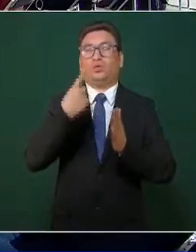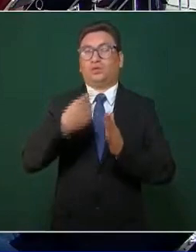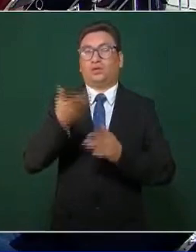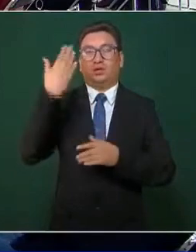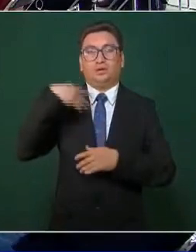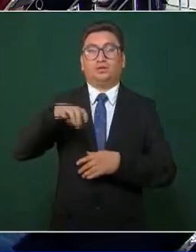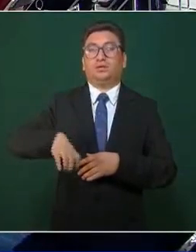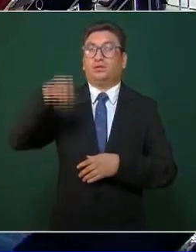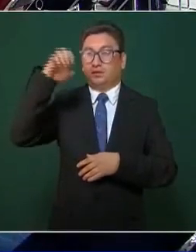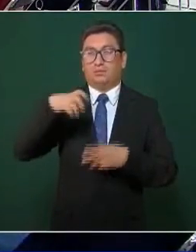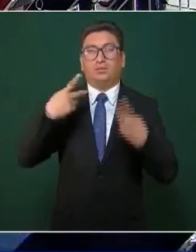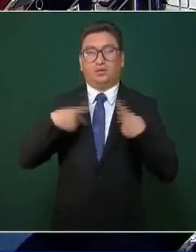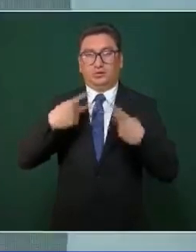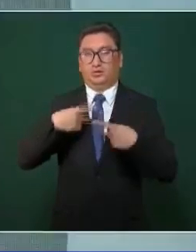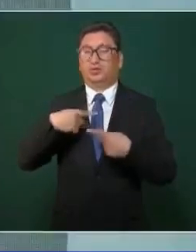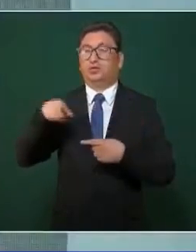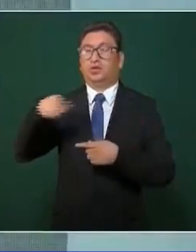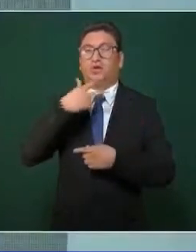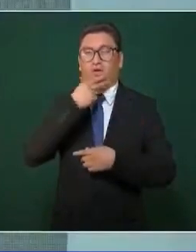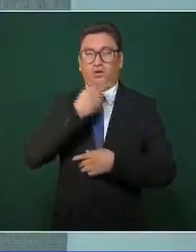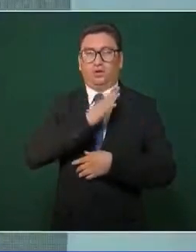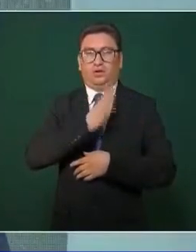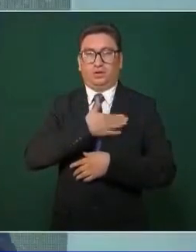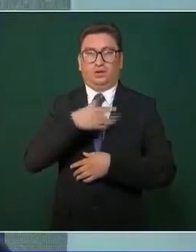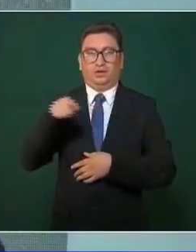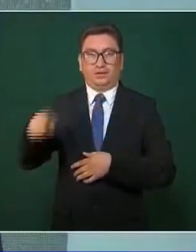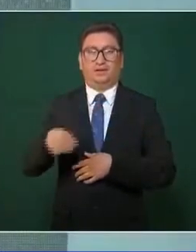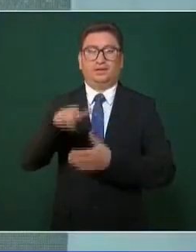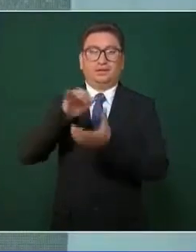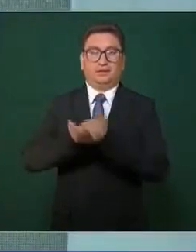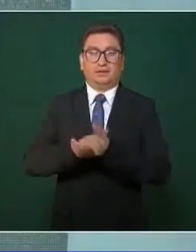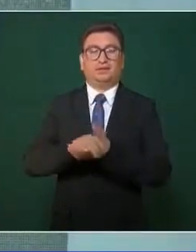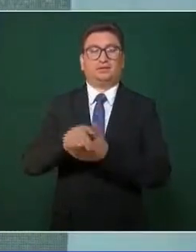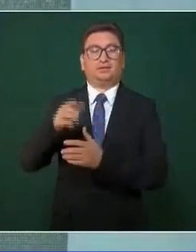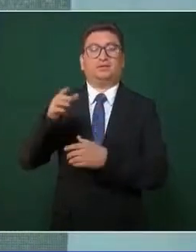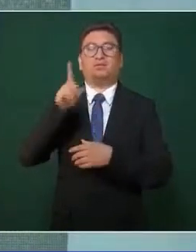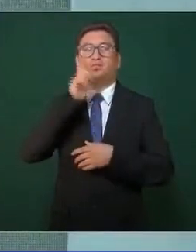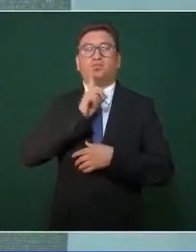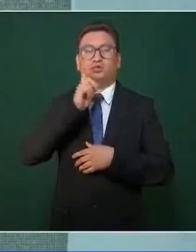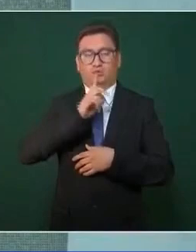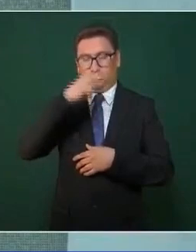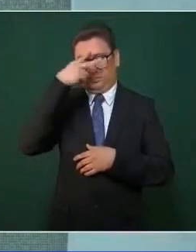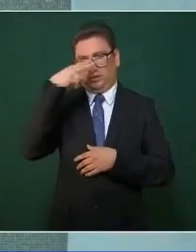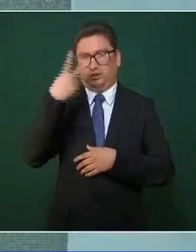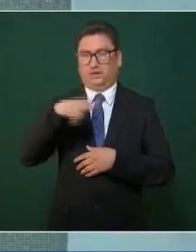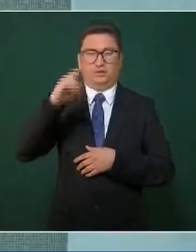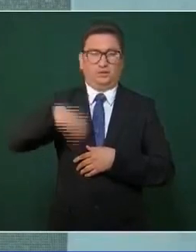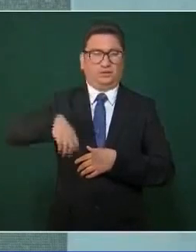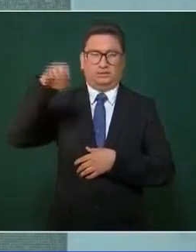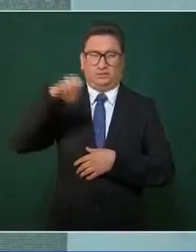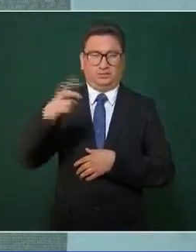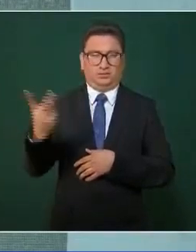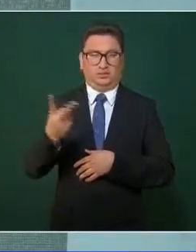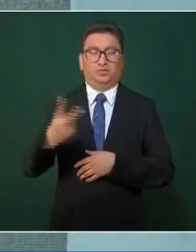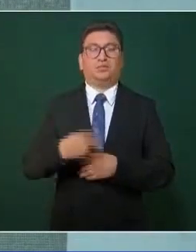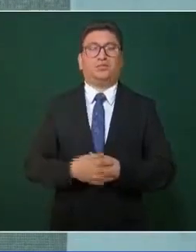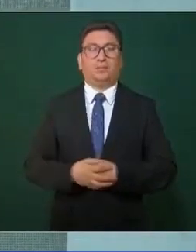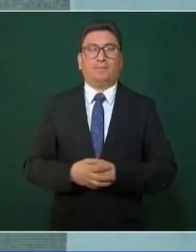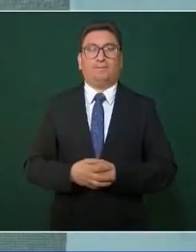grandes, un señor español casado con una señora mexicana, ya grande los dos,